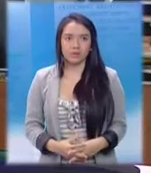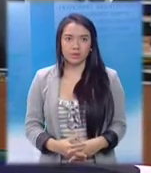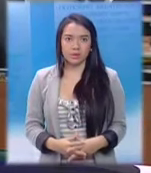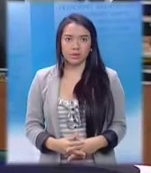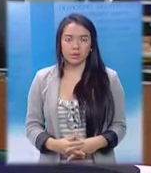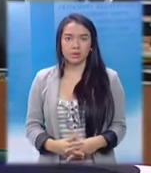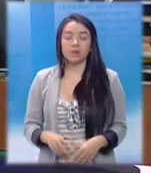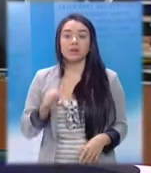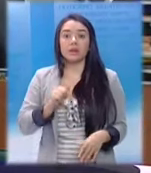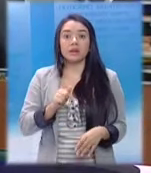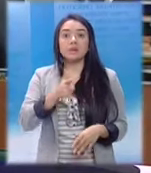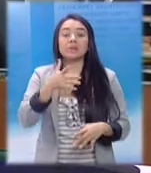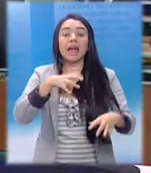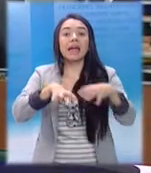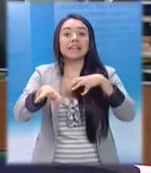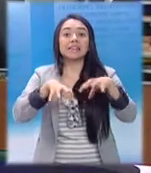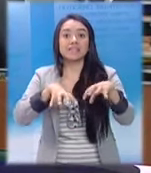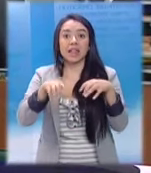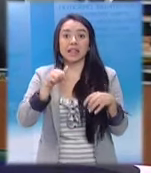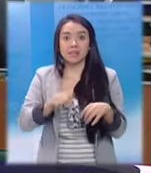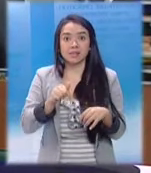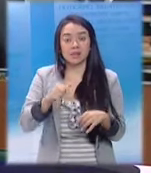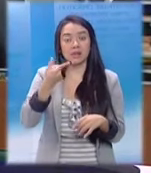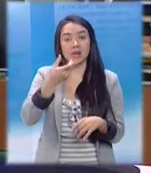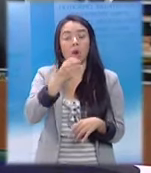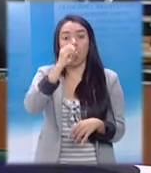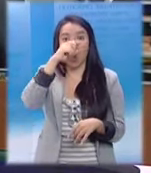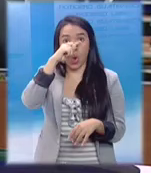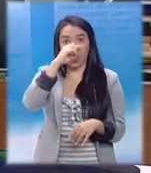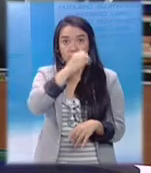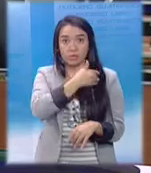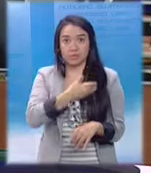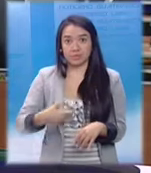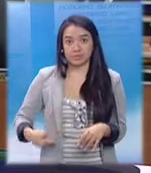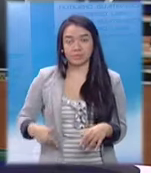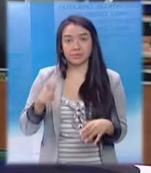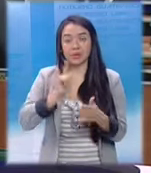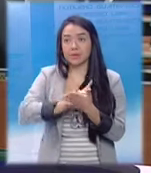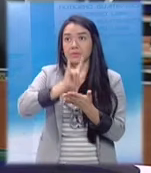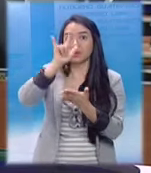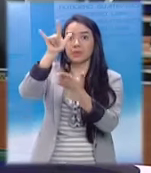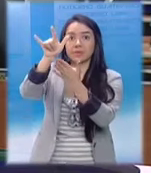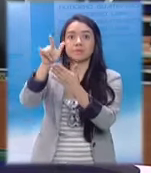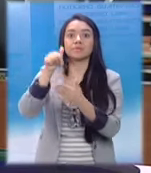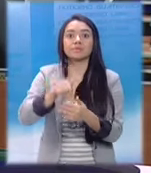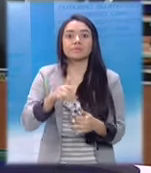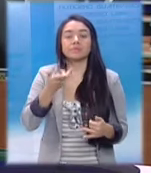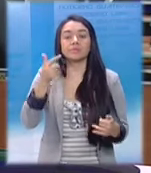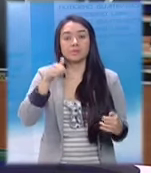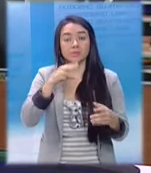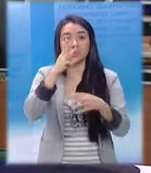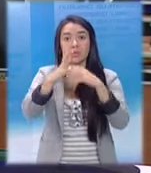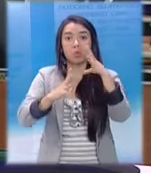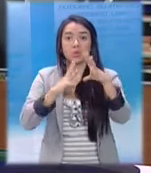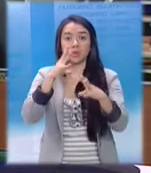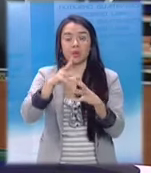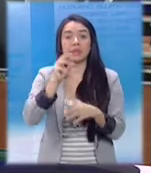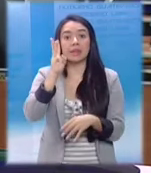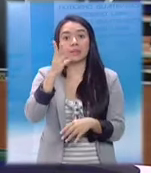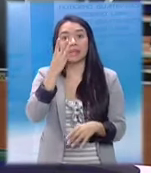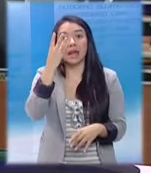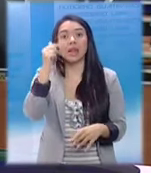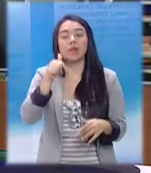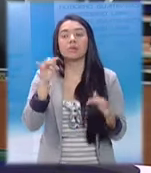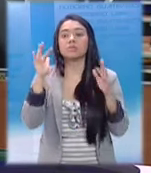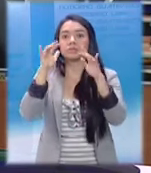Como parte de las actividades del presidente Oto Pérez en su viaje a la Asamblea de la ONU, el mandatario atendió el Foro Mundial de Negocios en su tercera